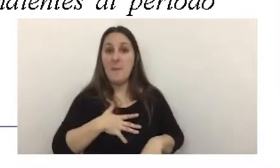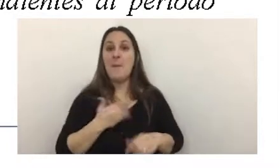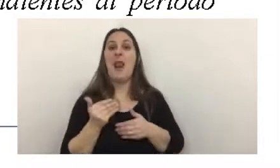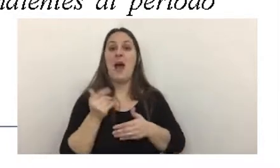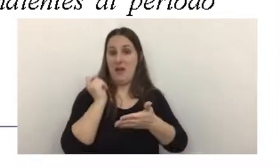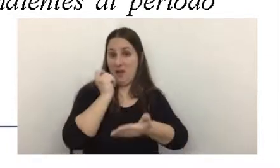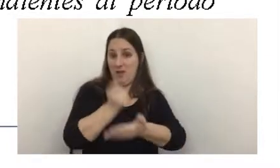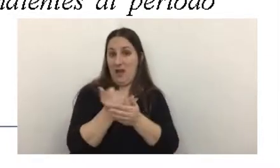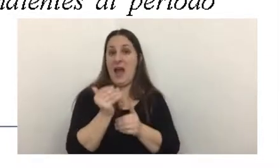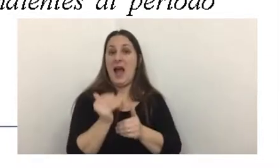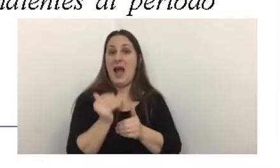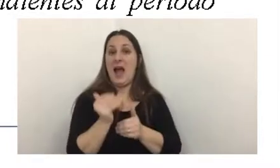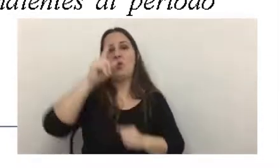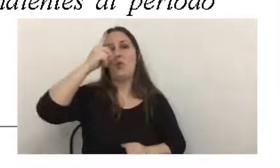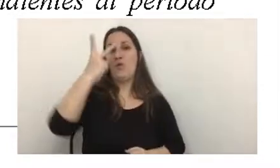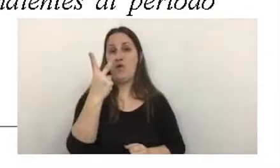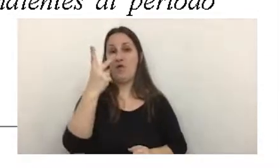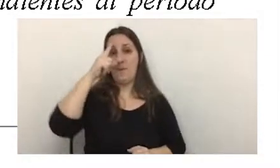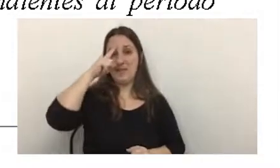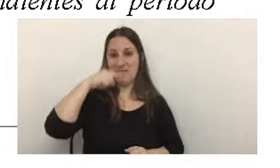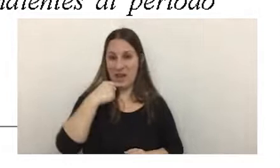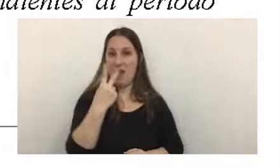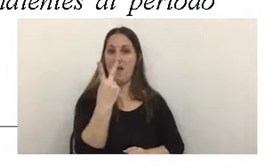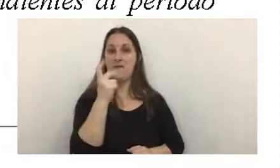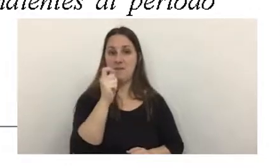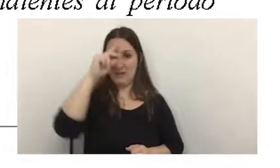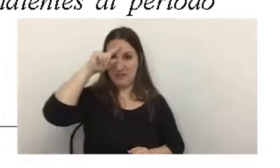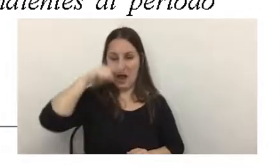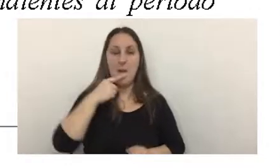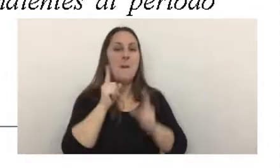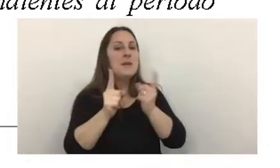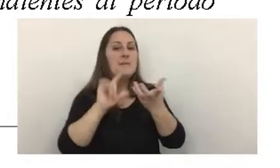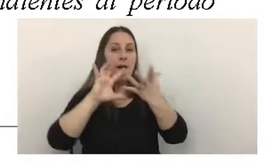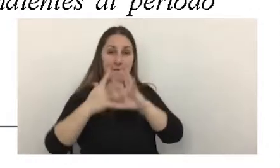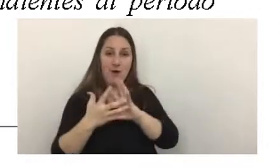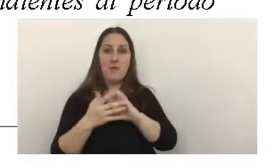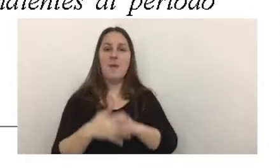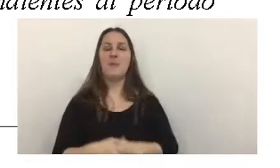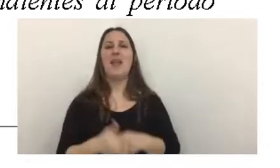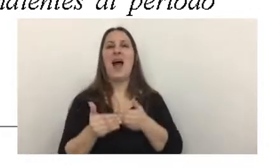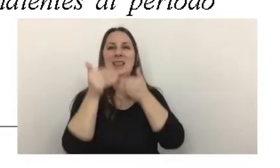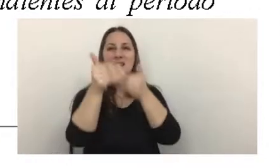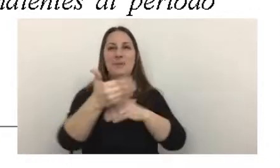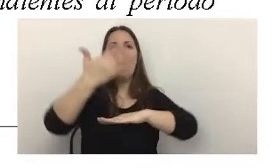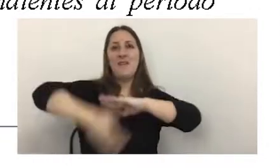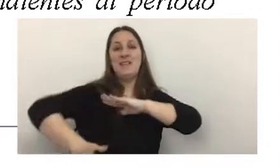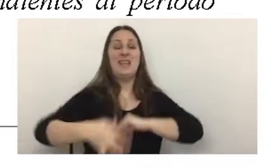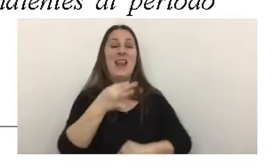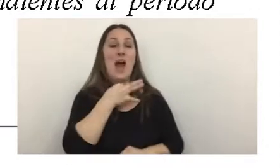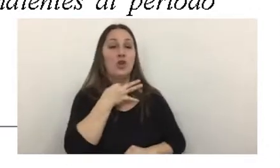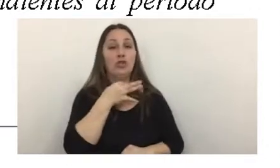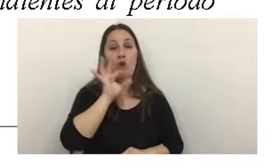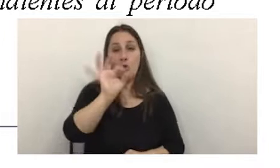anticipos es bimestral y aplica el mismo criterio, donde el anticipo vence en agosto,